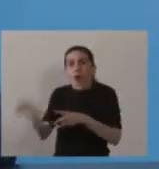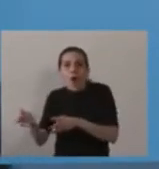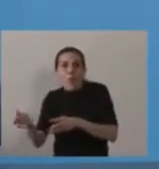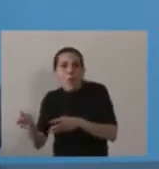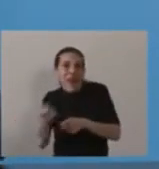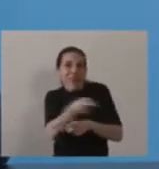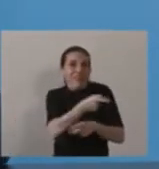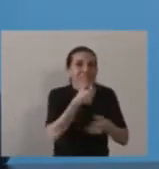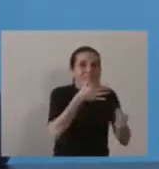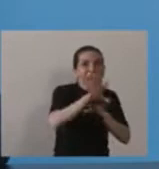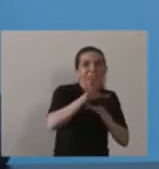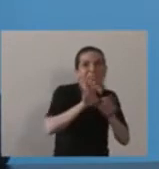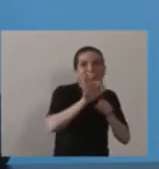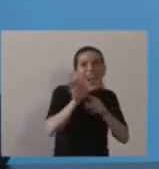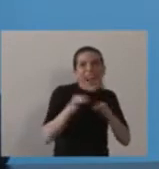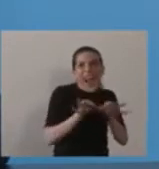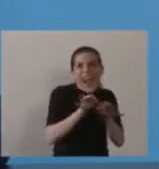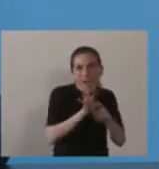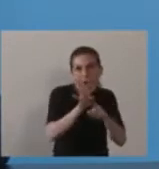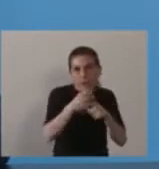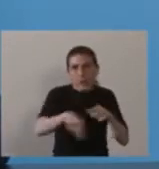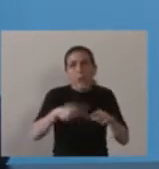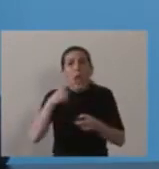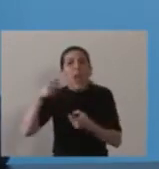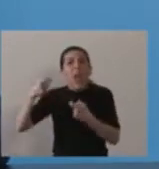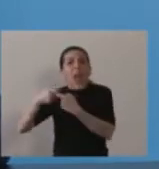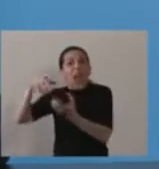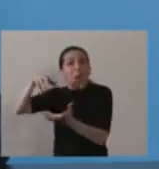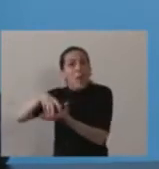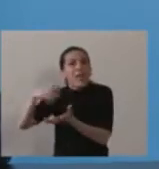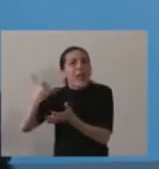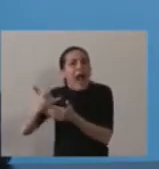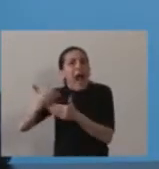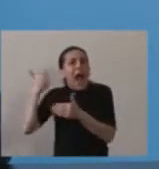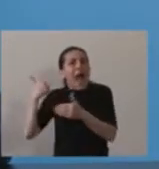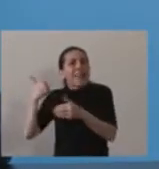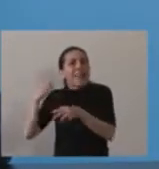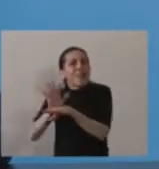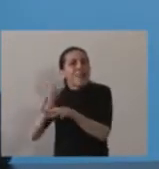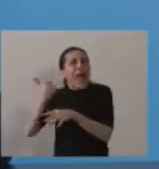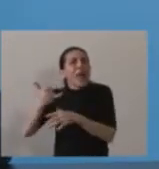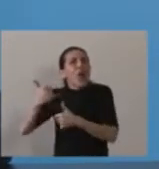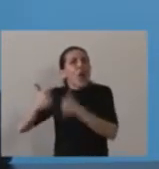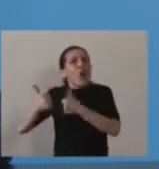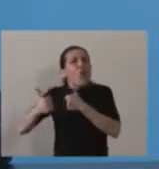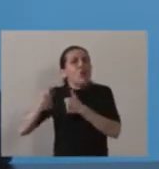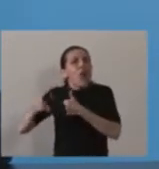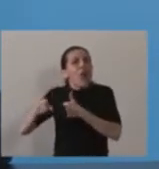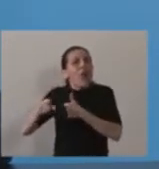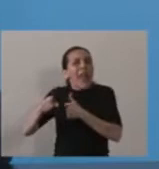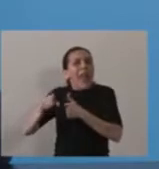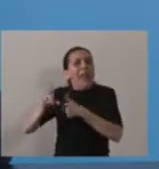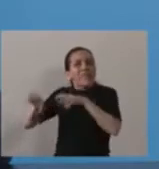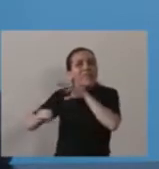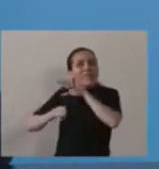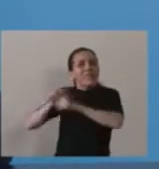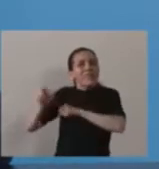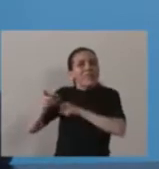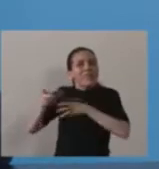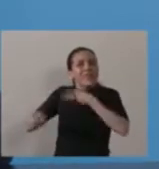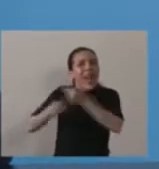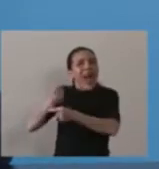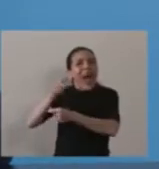La empresa es una empresa que está en un concurso preventivo de acreedores, con lo cual en el día de mañana